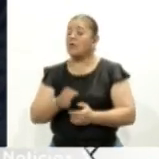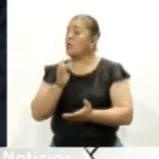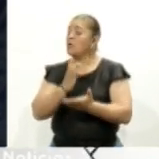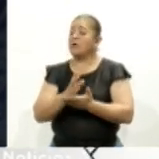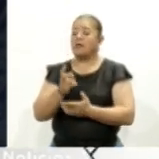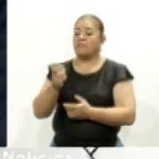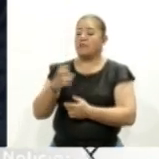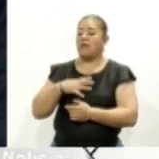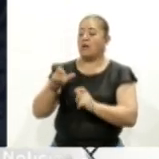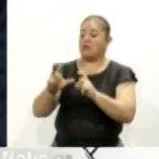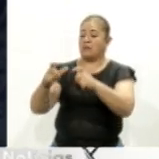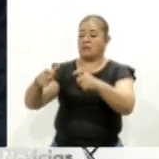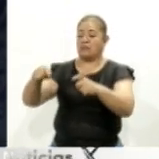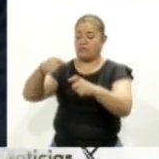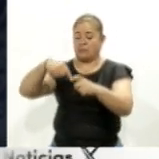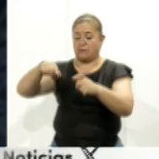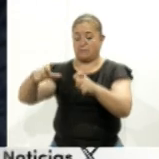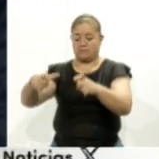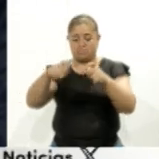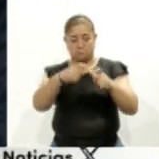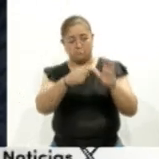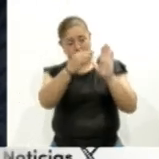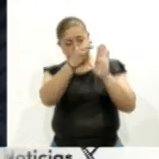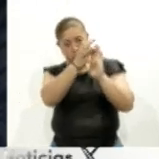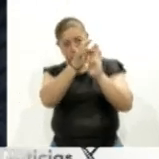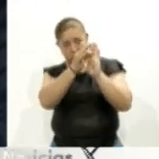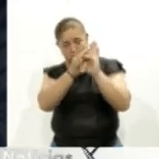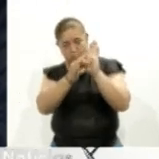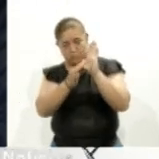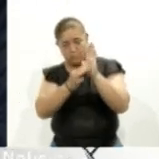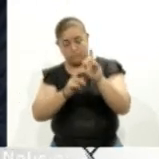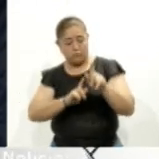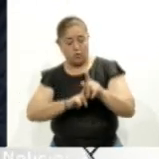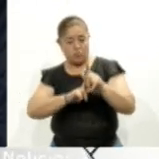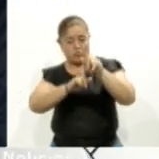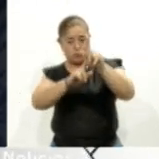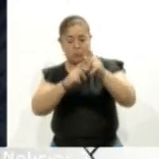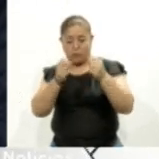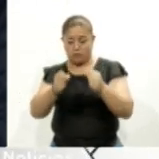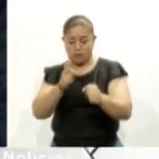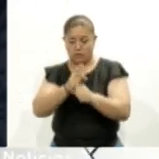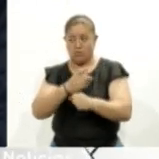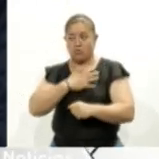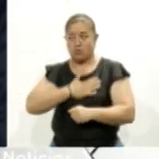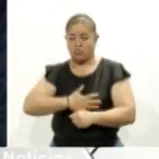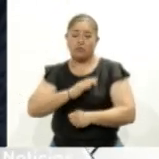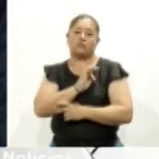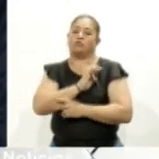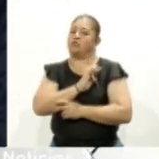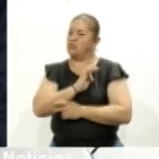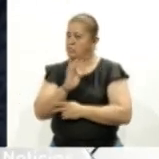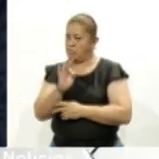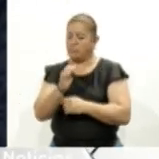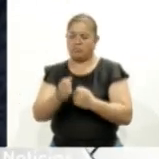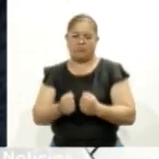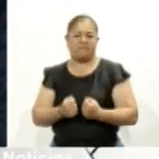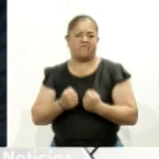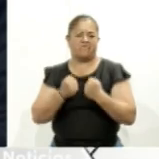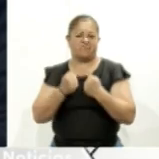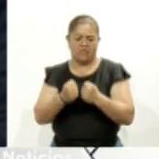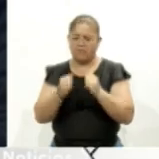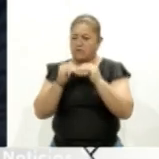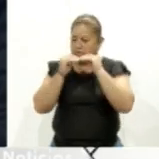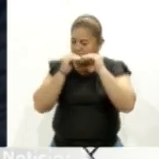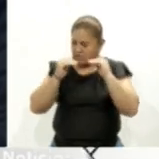mecanismo conjunto y sostenido podremos construir sociedades más justas, más fuertes, más